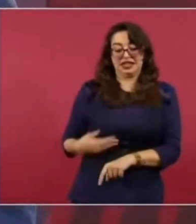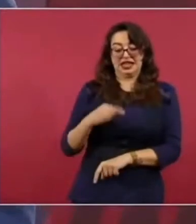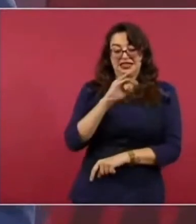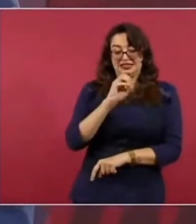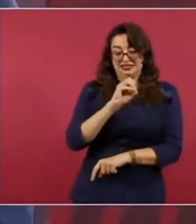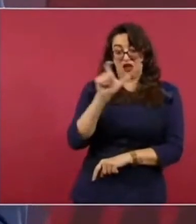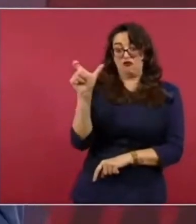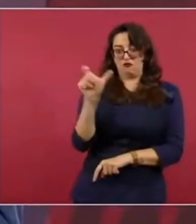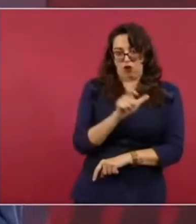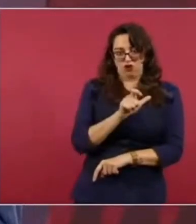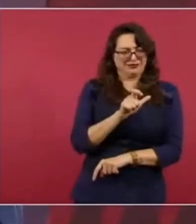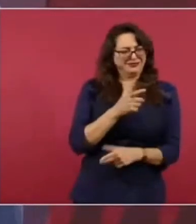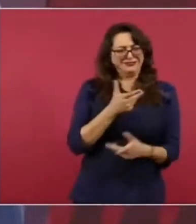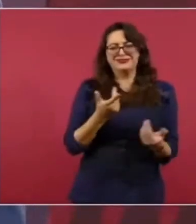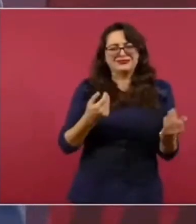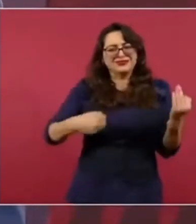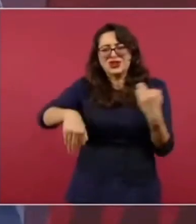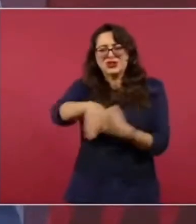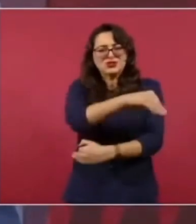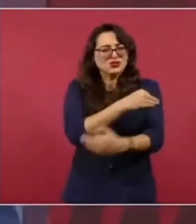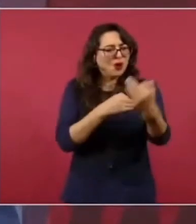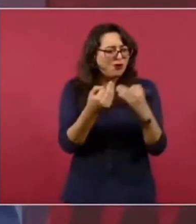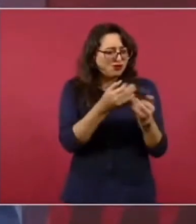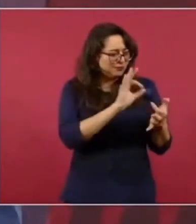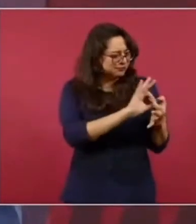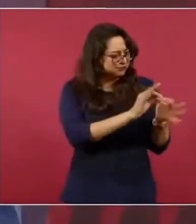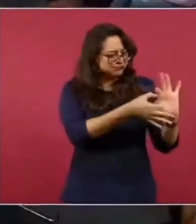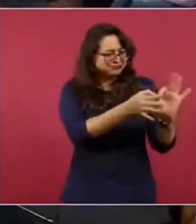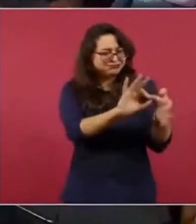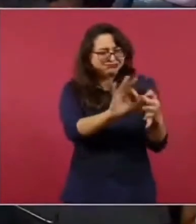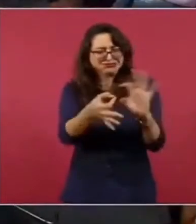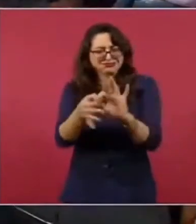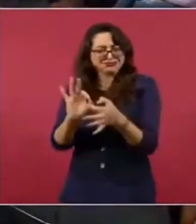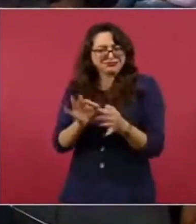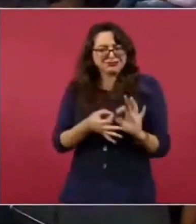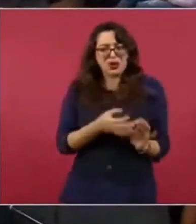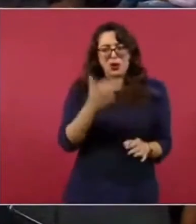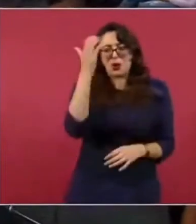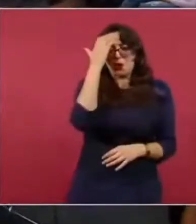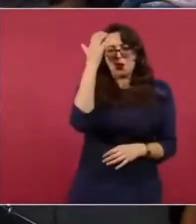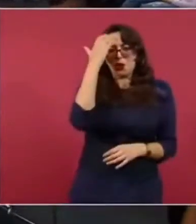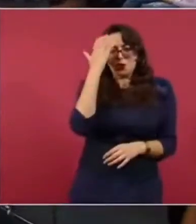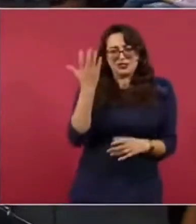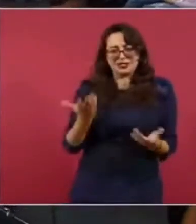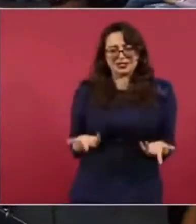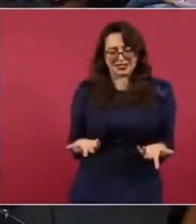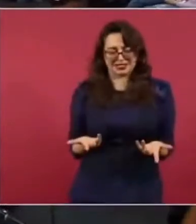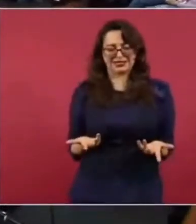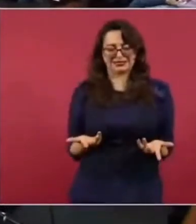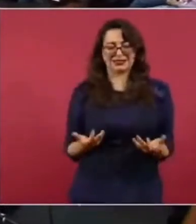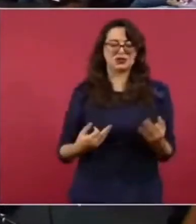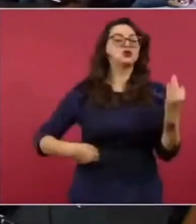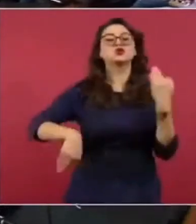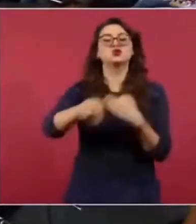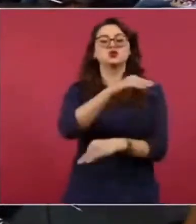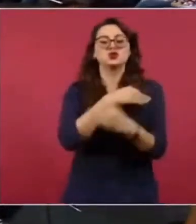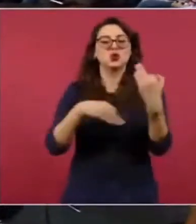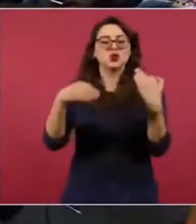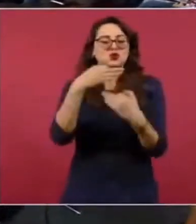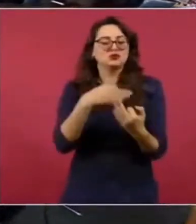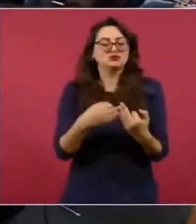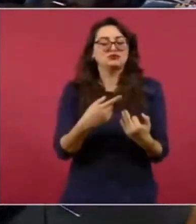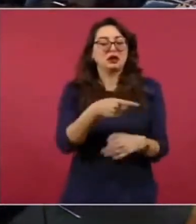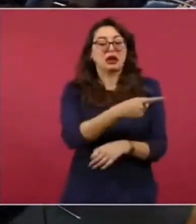que había estado en la escuela con él.